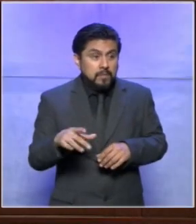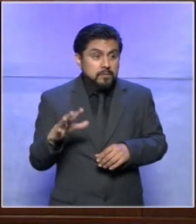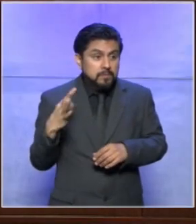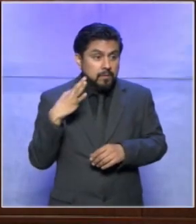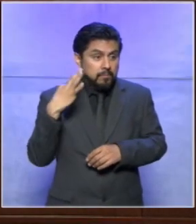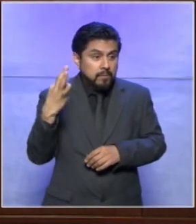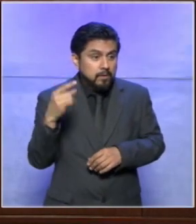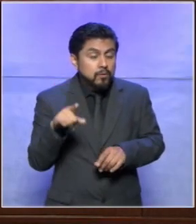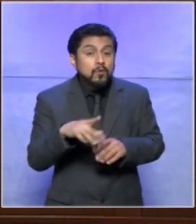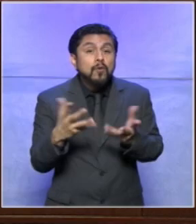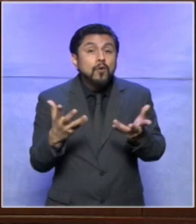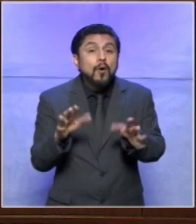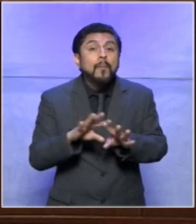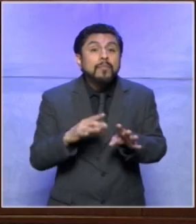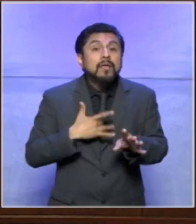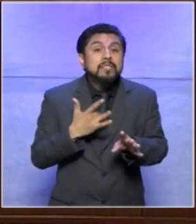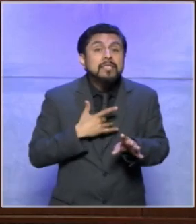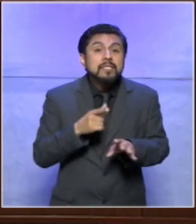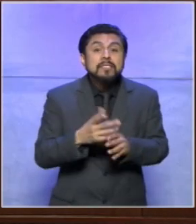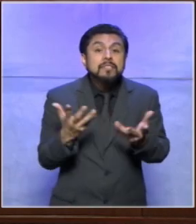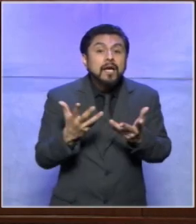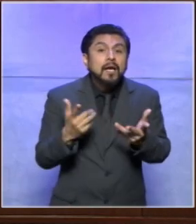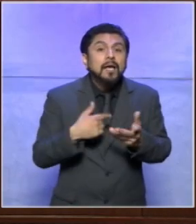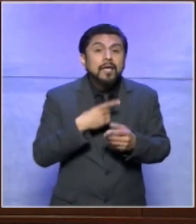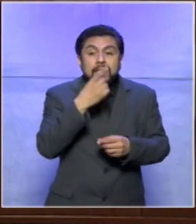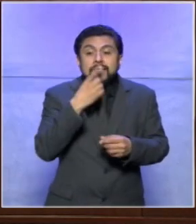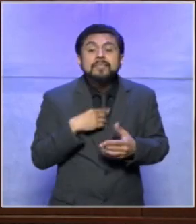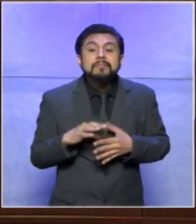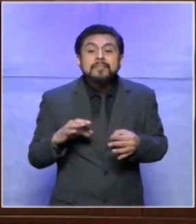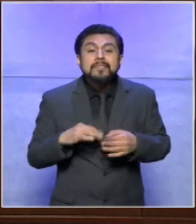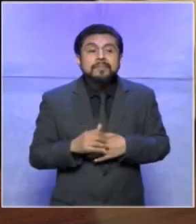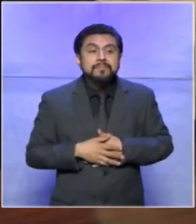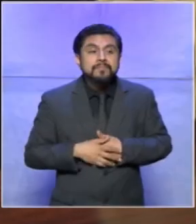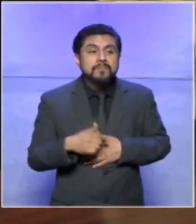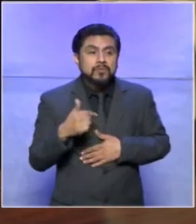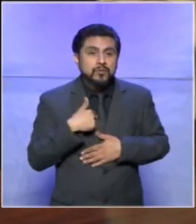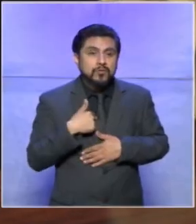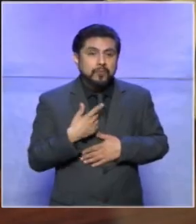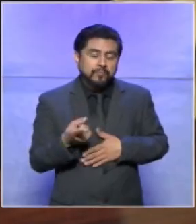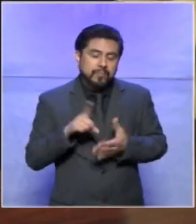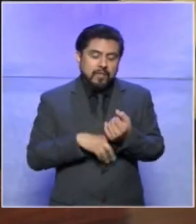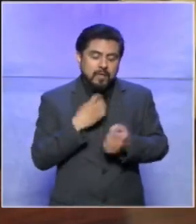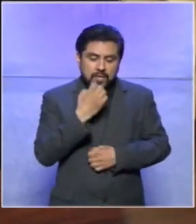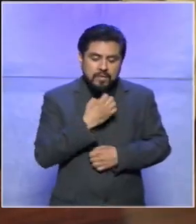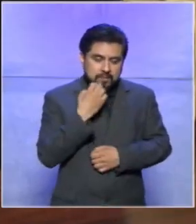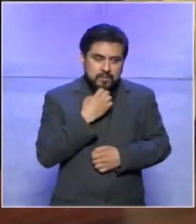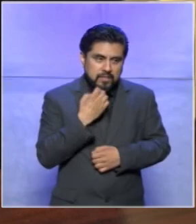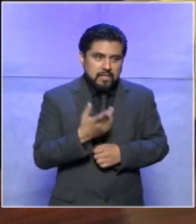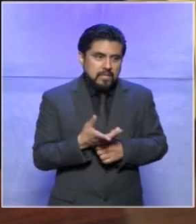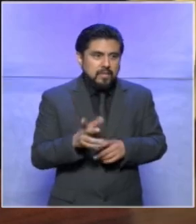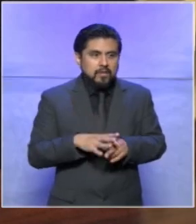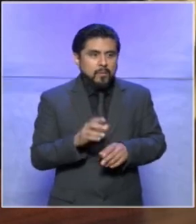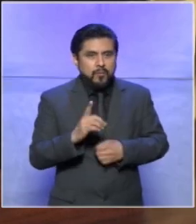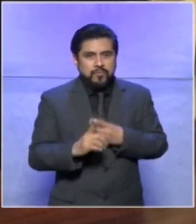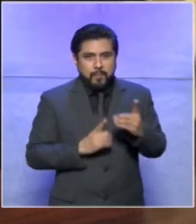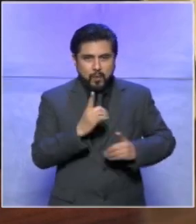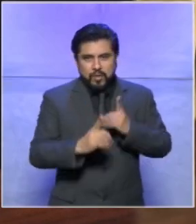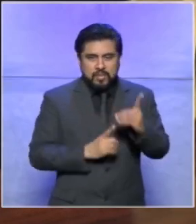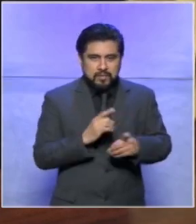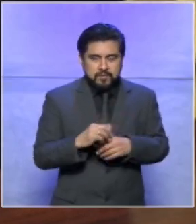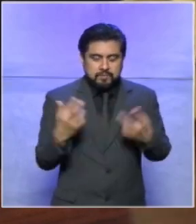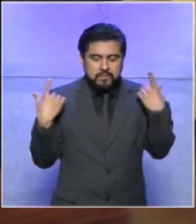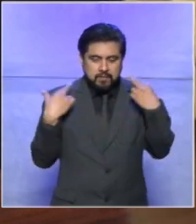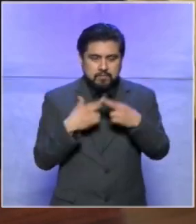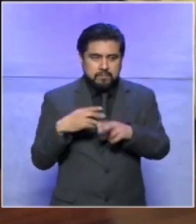ganado que hiciste donde estabas cuéntanos danos de ese contexto estaba en la escuela en educación física cuando